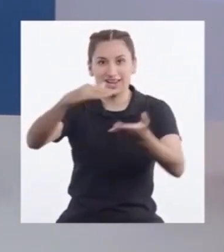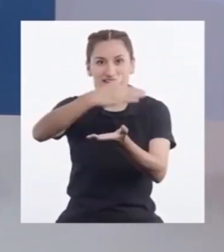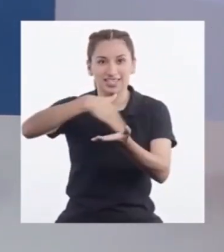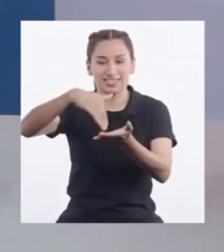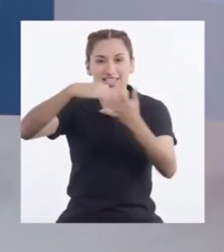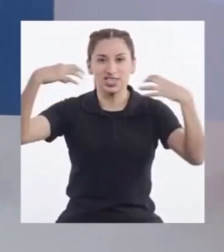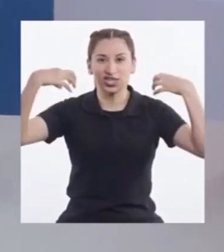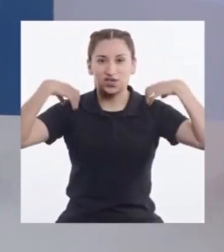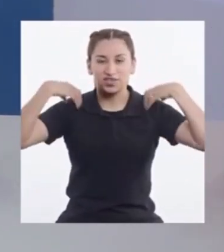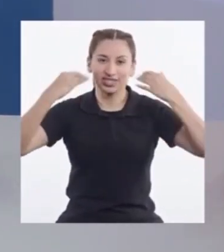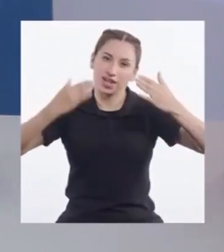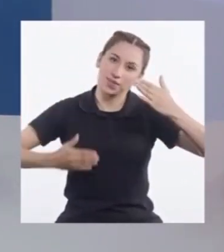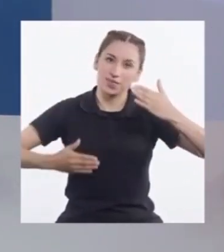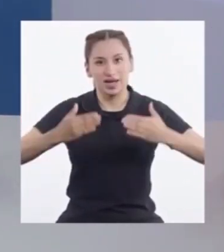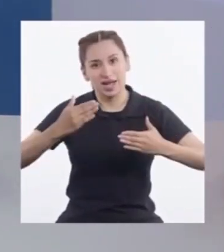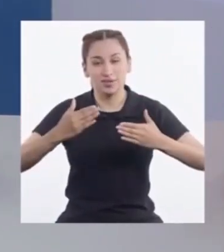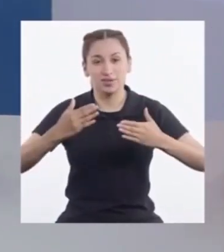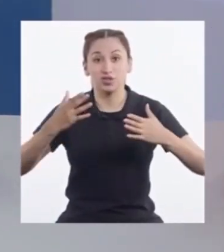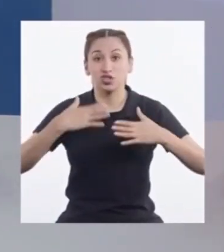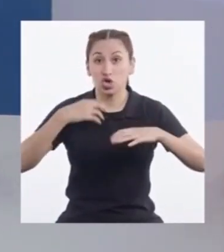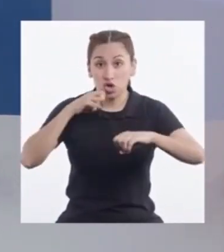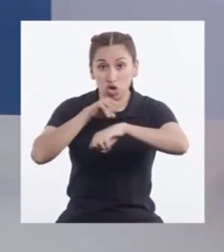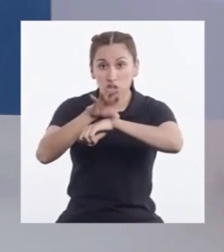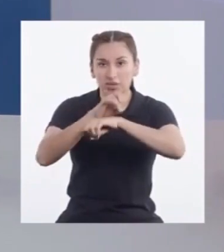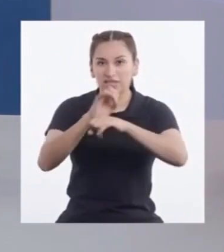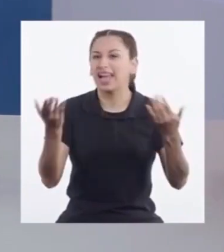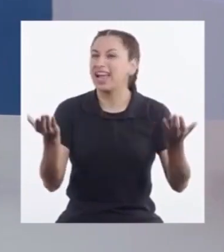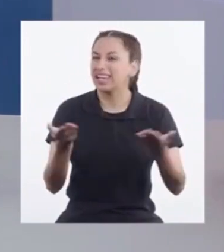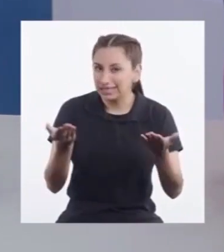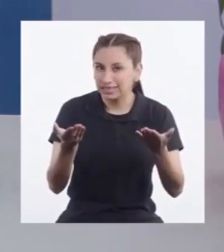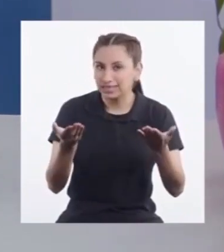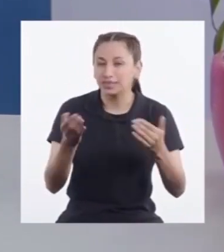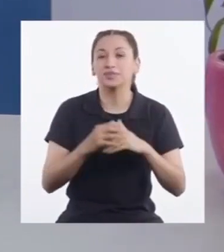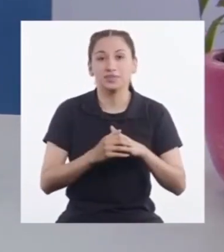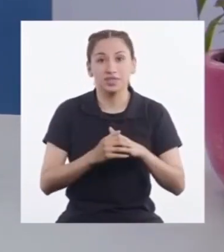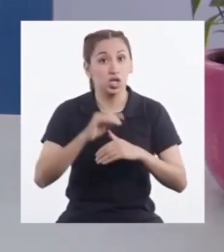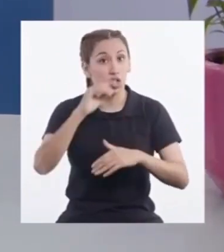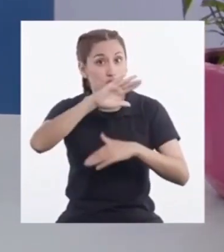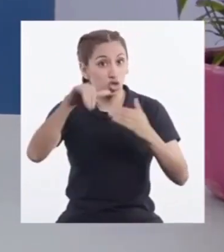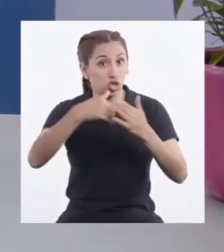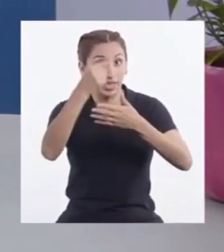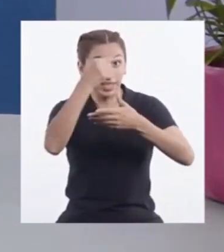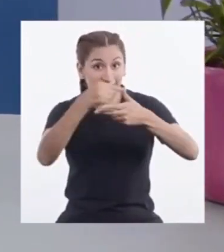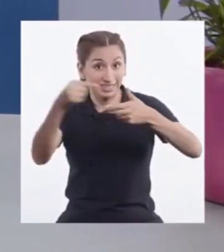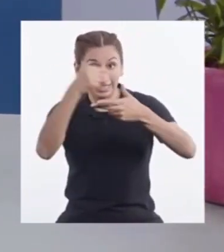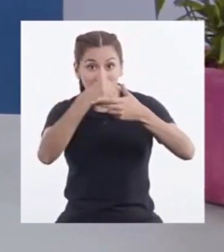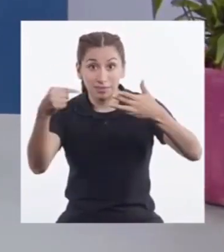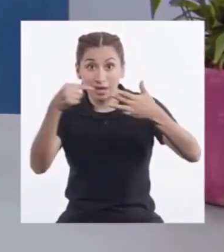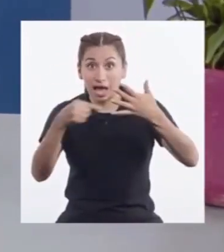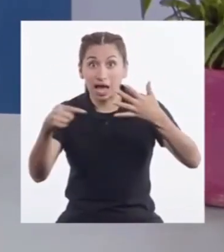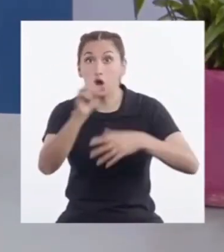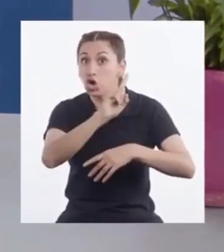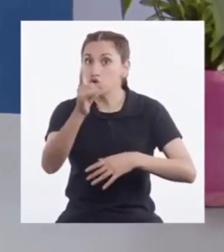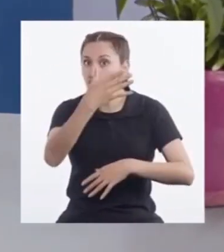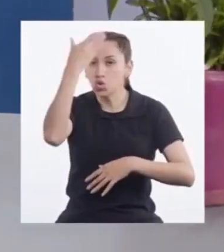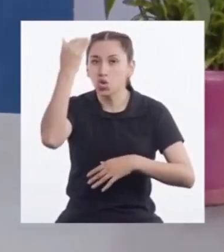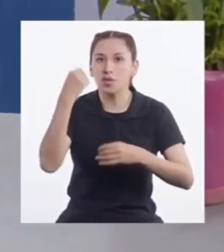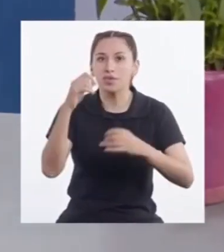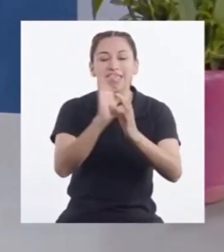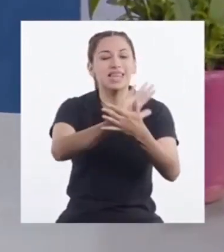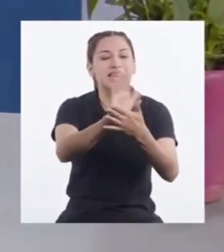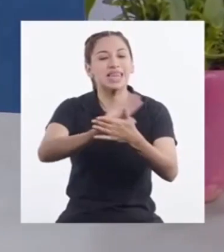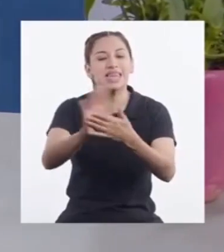Informaciones Macabot Hemos venido A recomendarles Que Todas las semanas No se olviden De